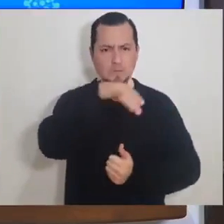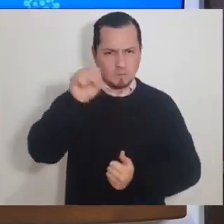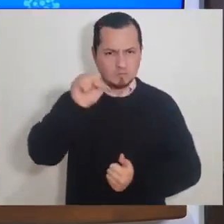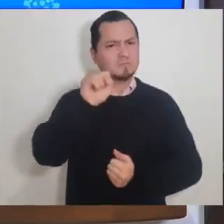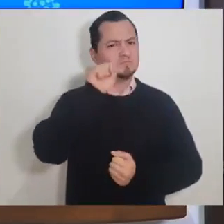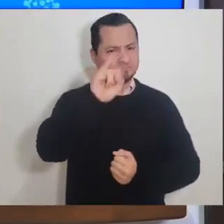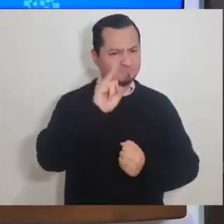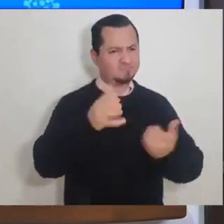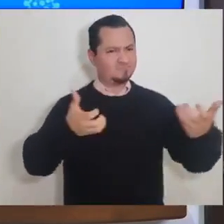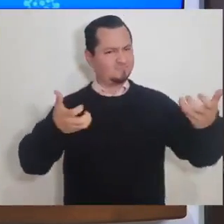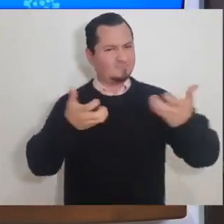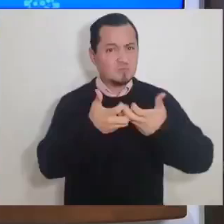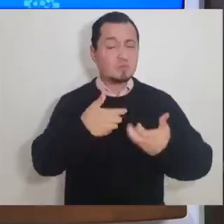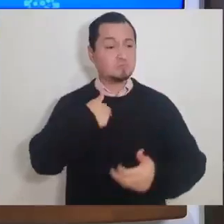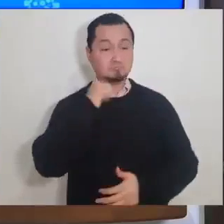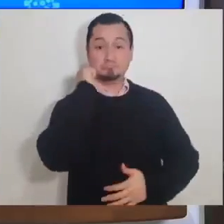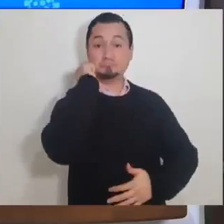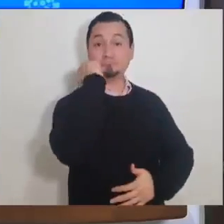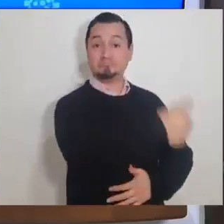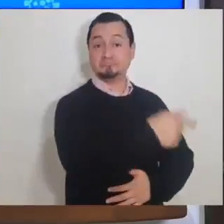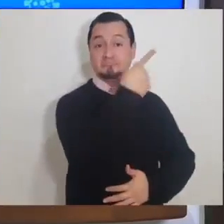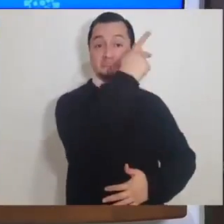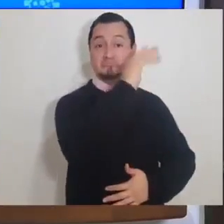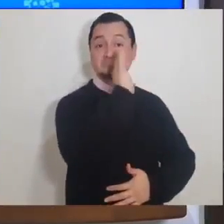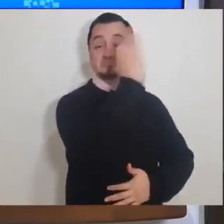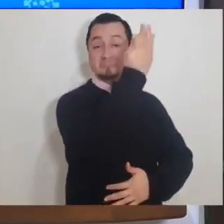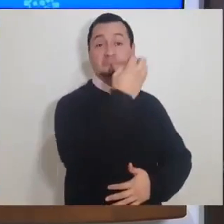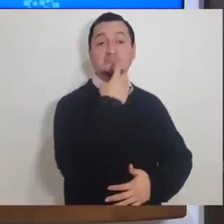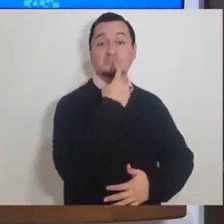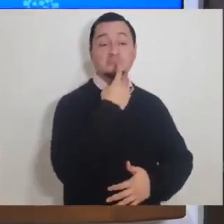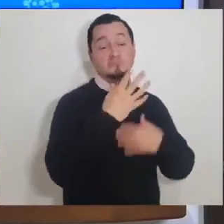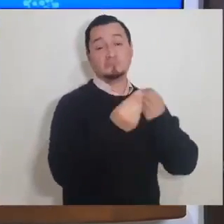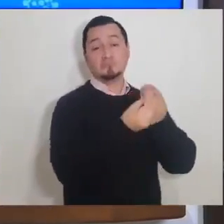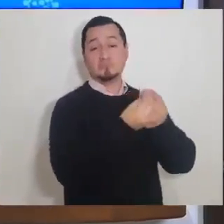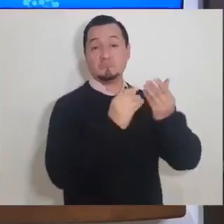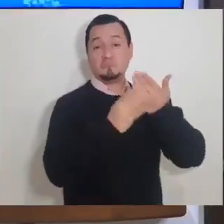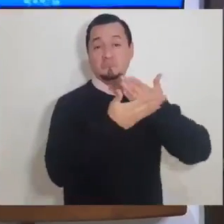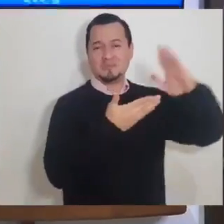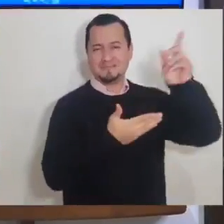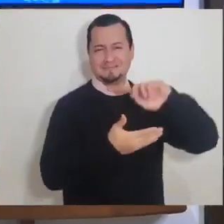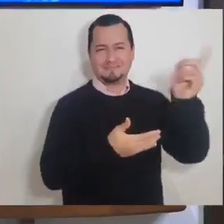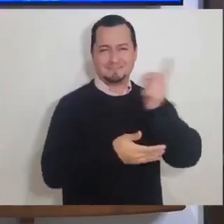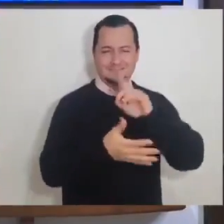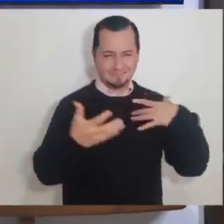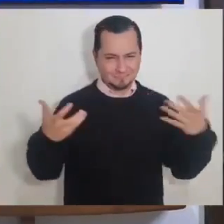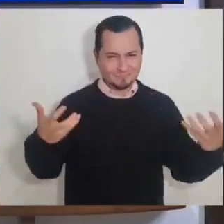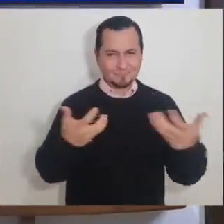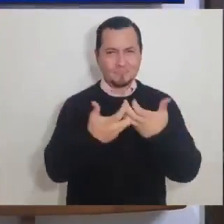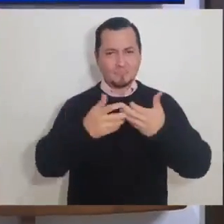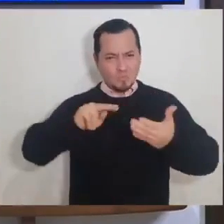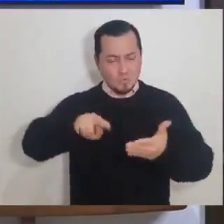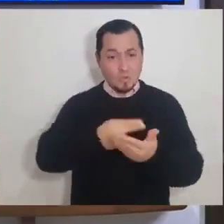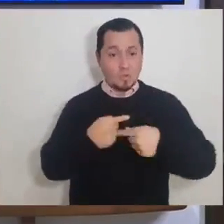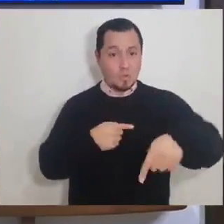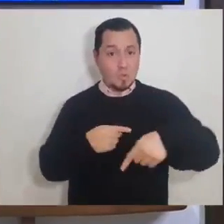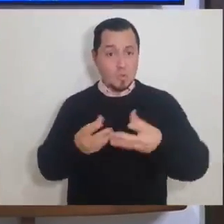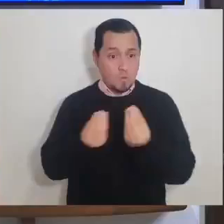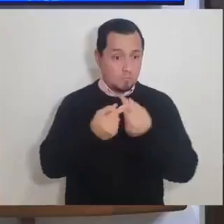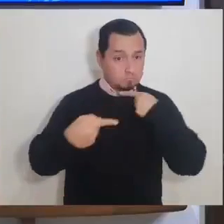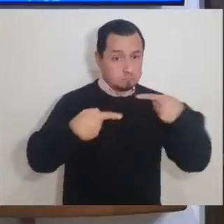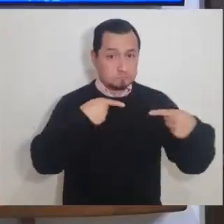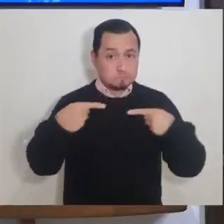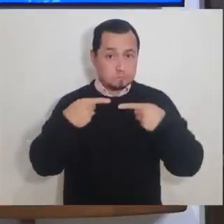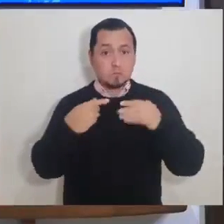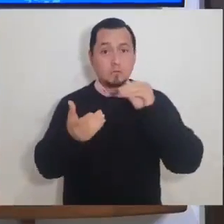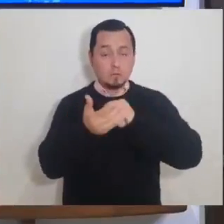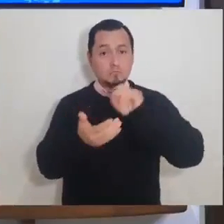Este es un momento en que tenemos que ser solidarios y aunque el seguro social no dependa del gobierno de Jalisco, estamos trabajando en un convenio que se firmará en las próximas